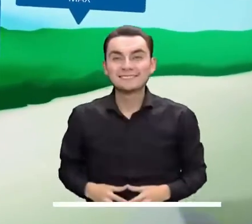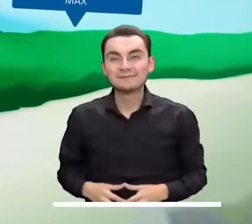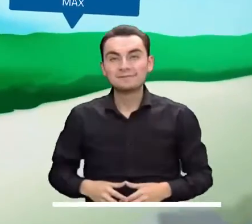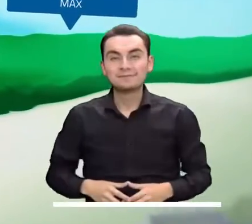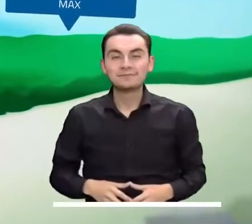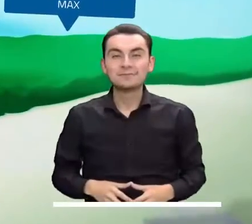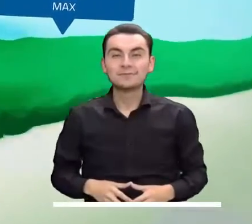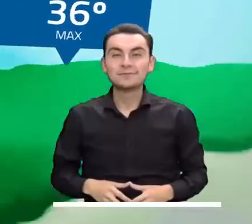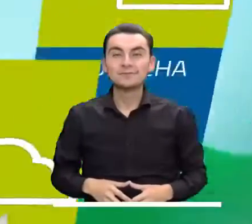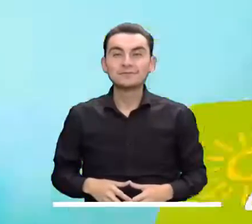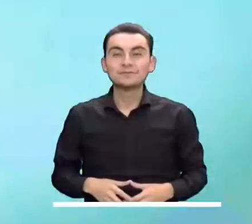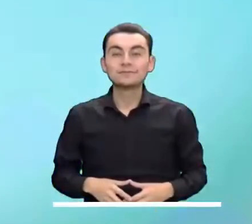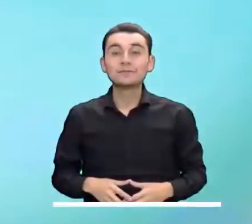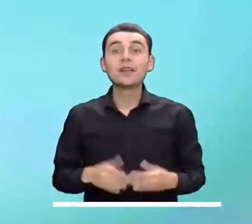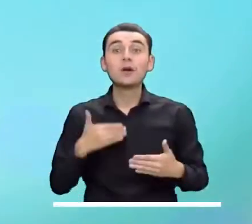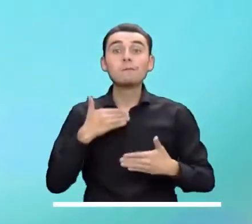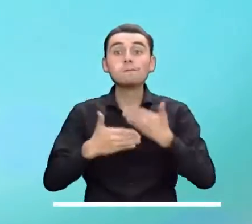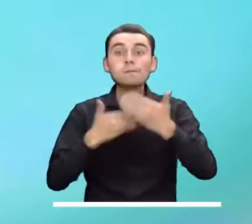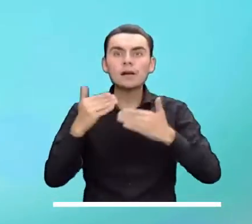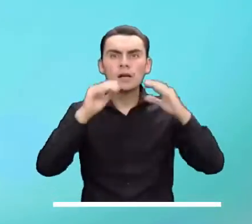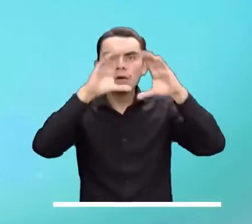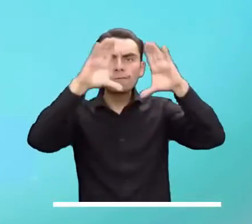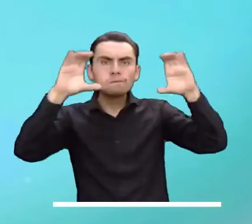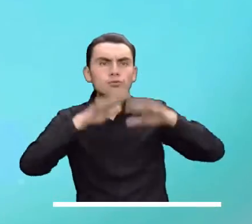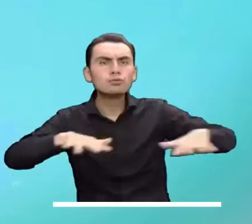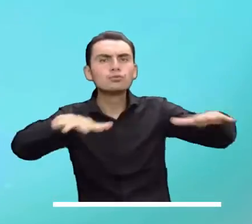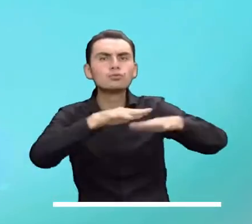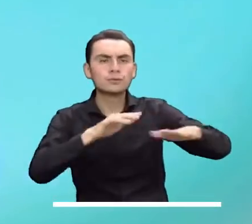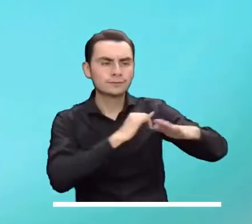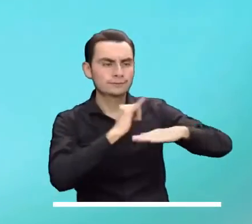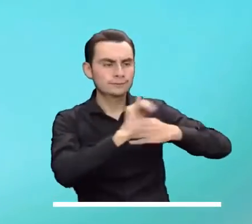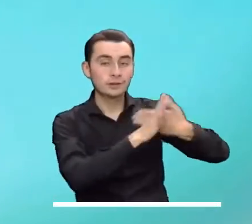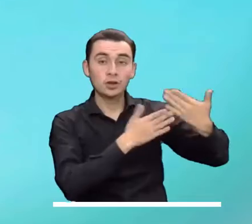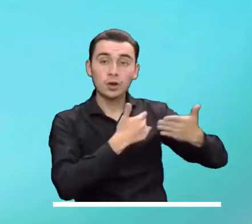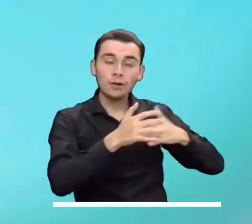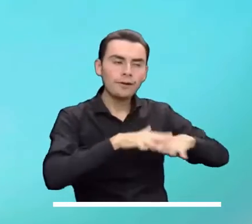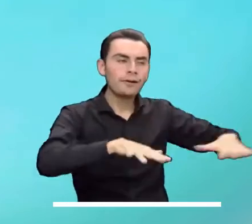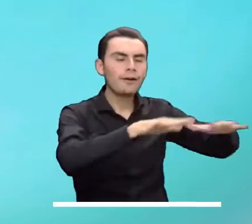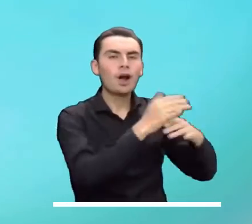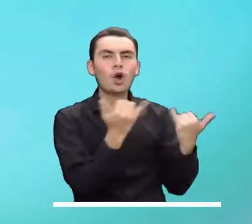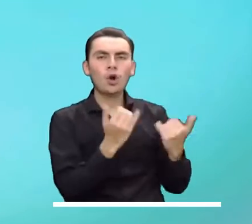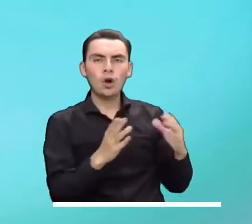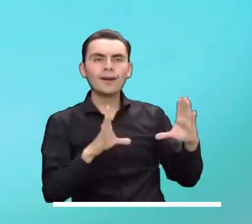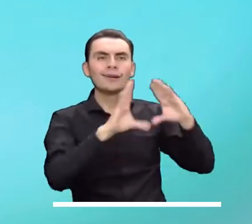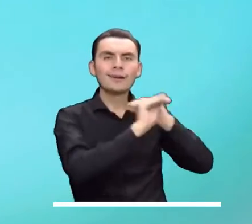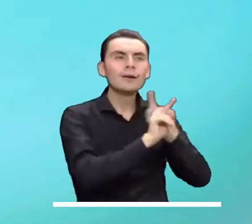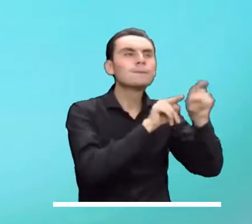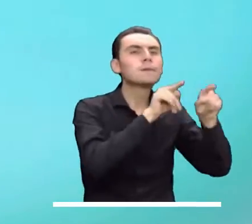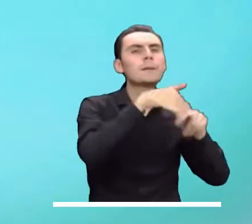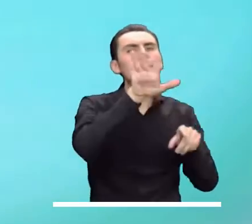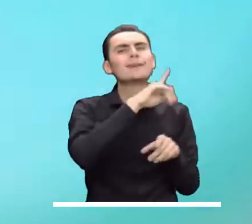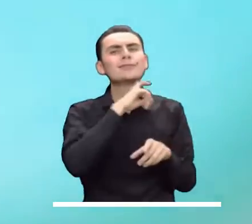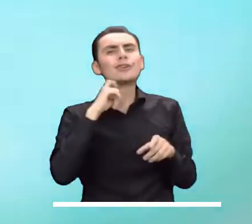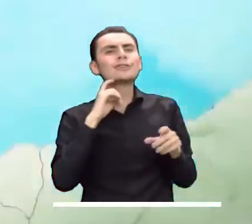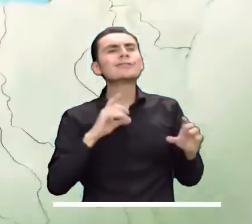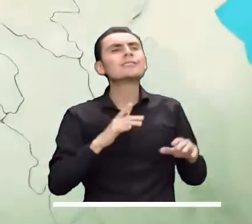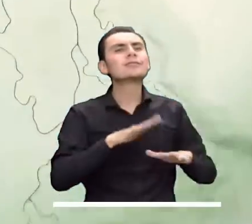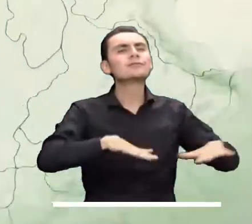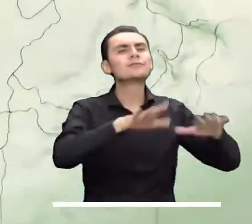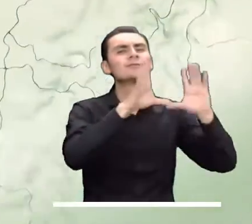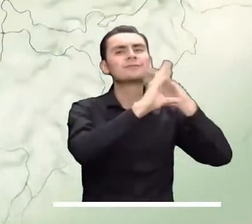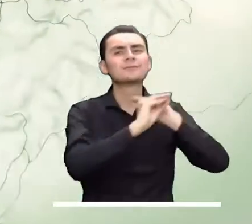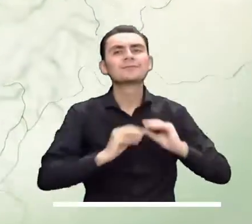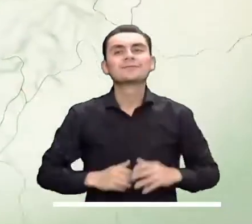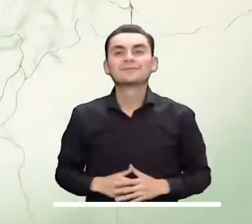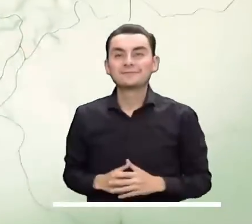tormentas eléctricas. El archipiélago promete cielo nublado y lluvias en San Andrés, mientras que el tiempo seco se advierte